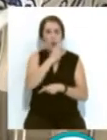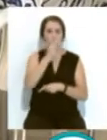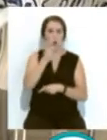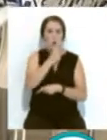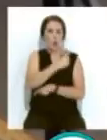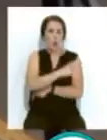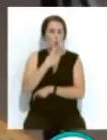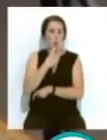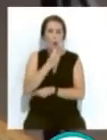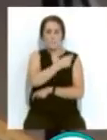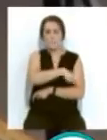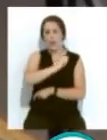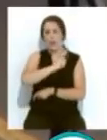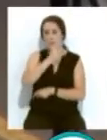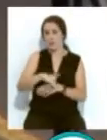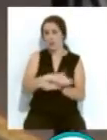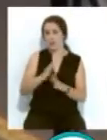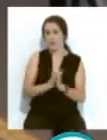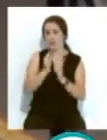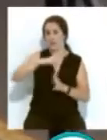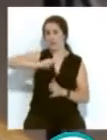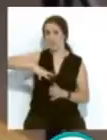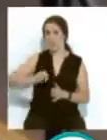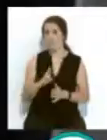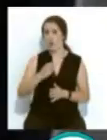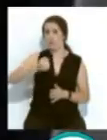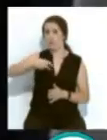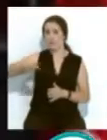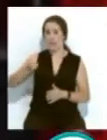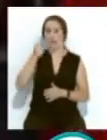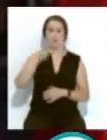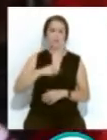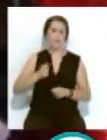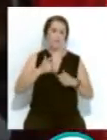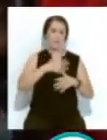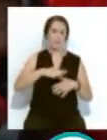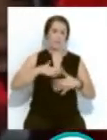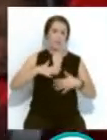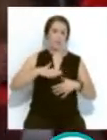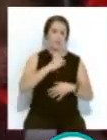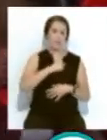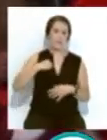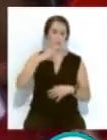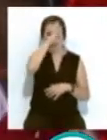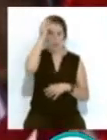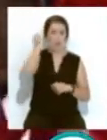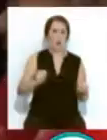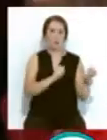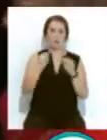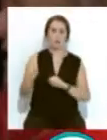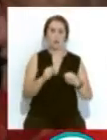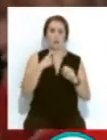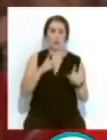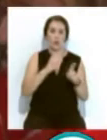Española y el propio equipo de calle del centro Fermín Salvochea... ...para hacer llegar las prendas de verano protectores y elementos contra el